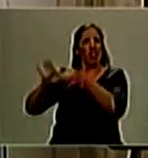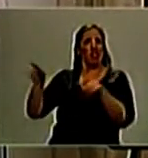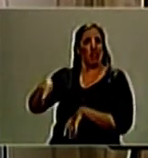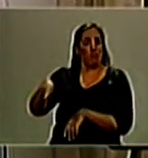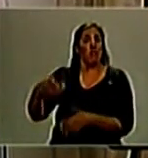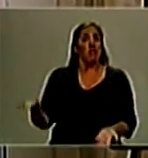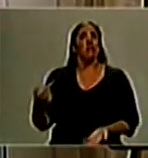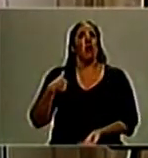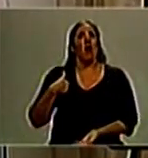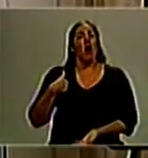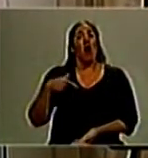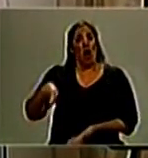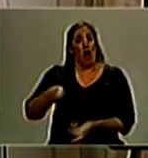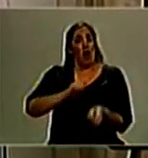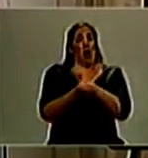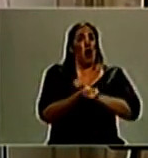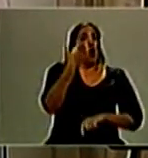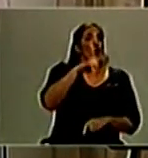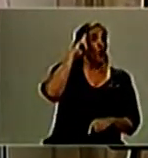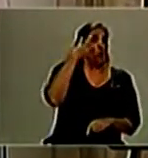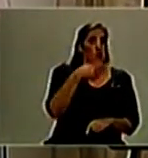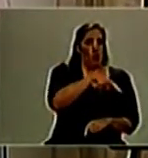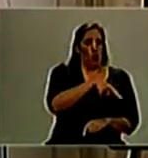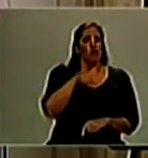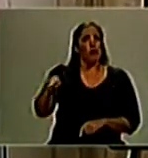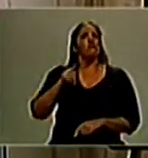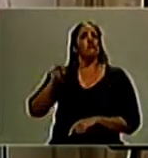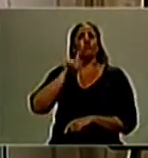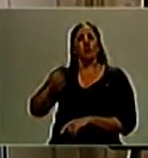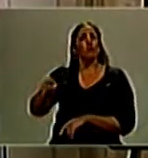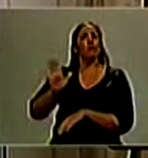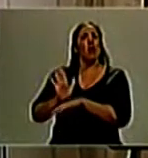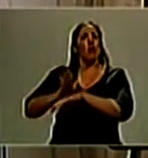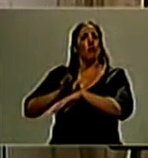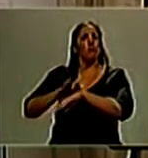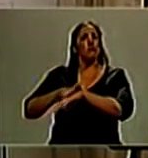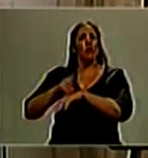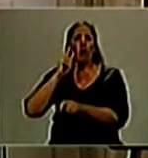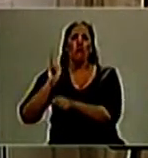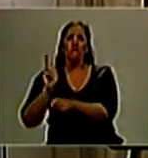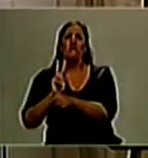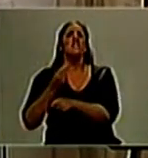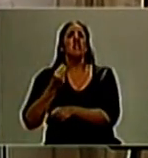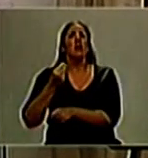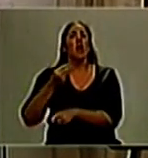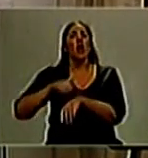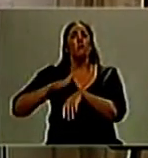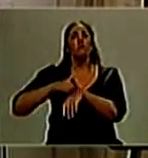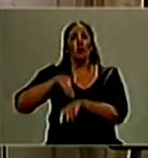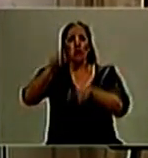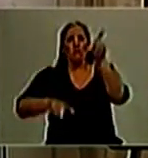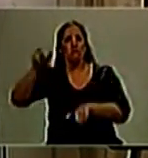le asignó en la reforma del año 94, la responsabilidad de velar sobre la seguridad de la Nación y los